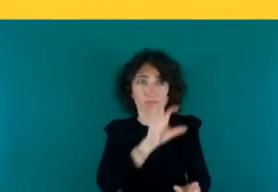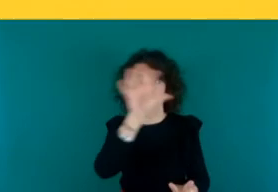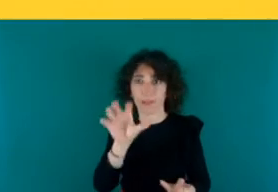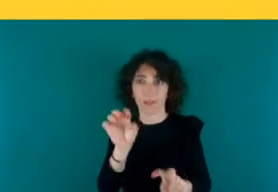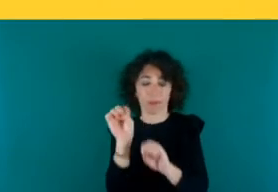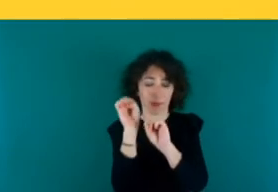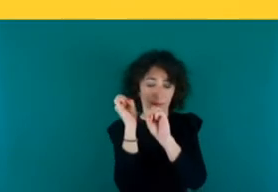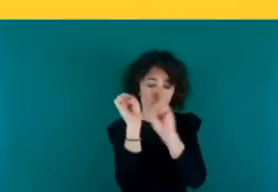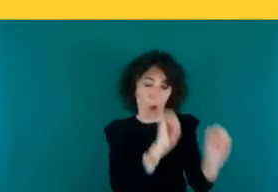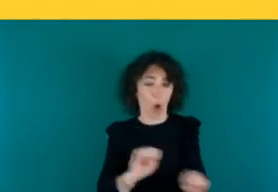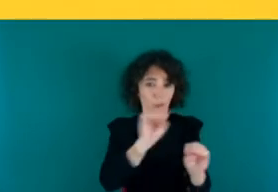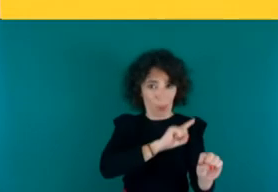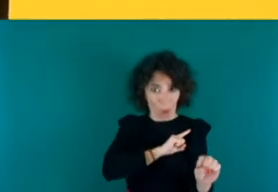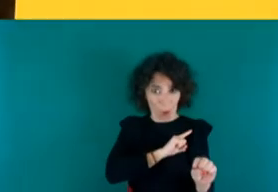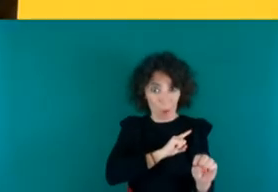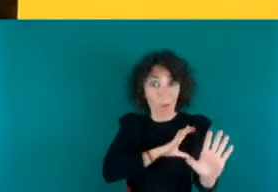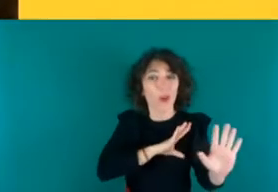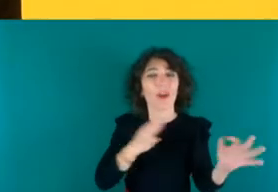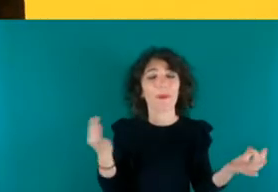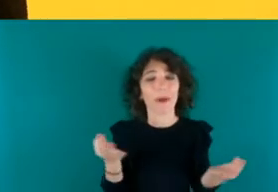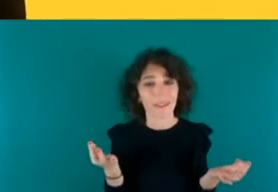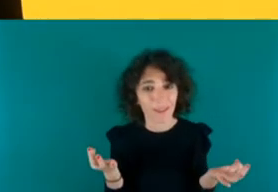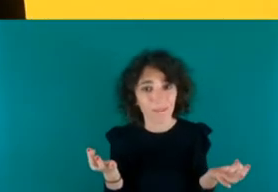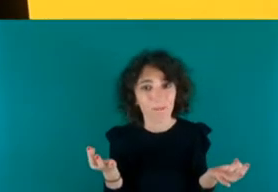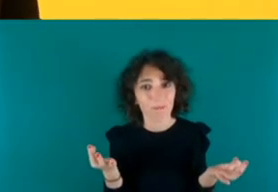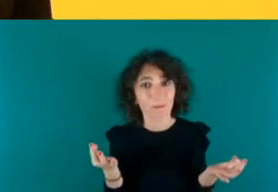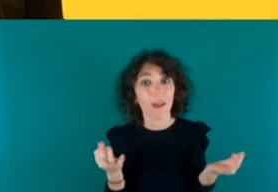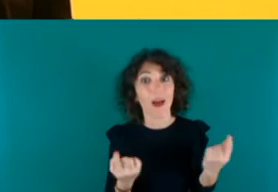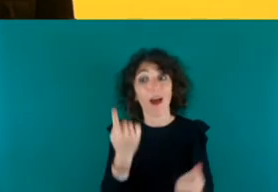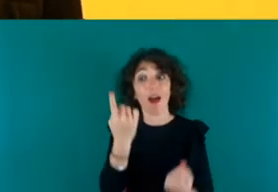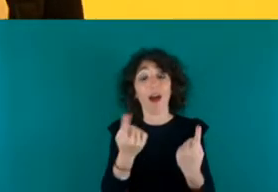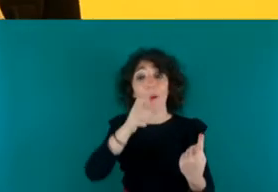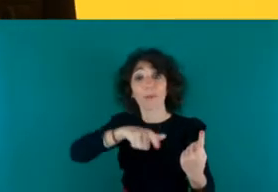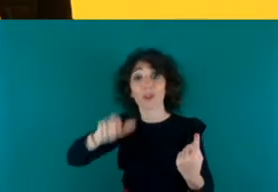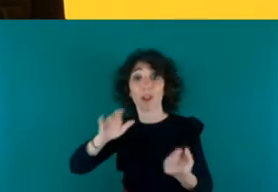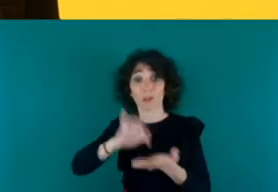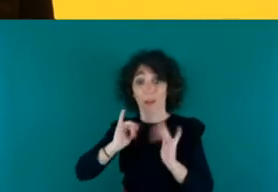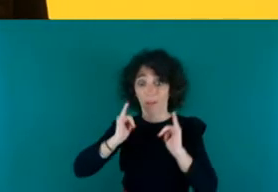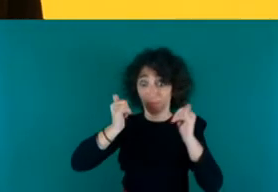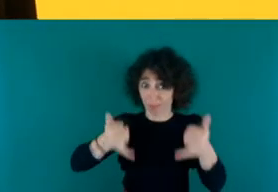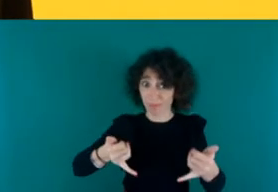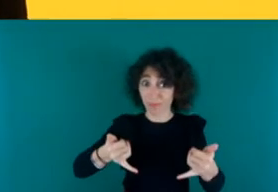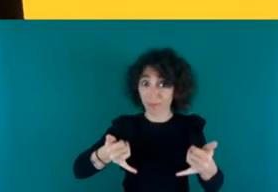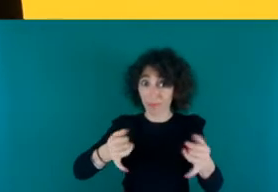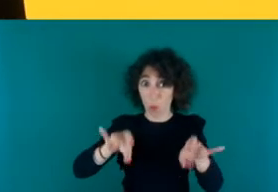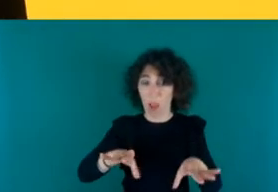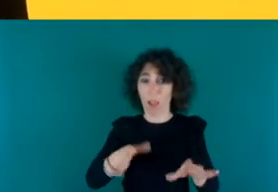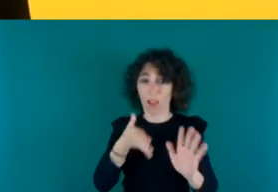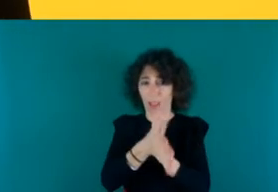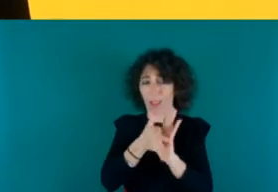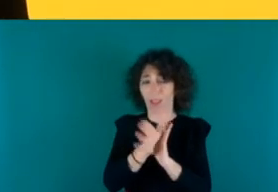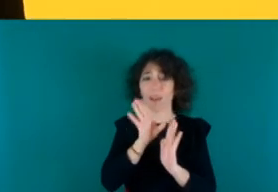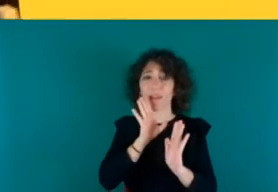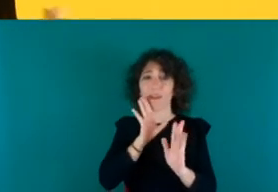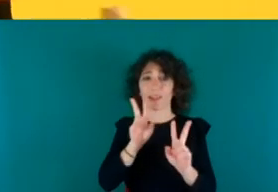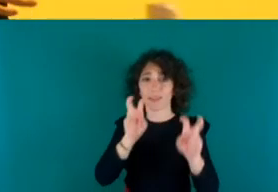pasa es que, claro, a las personas que llegan, que era lo que comentaba antes respecto a la atención